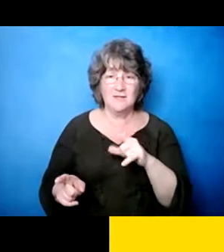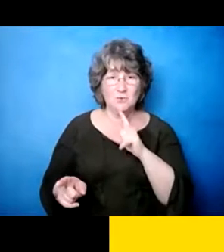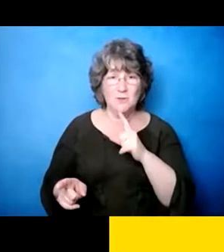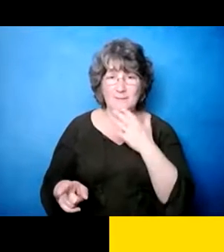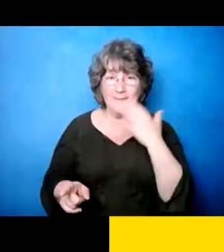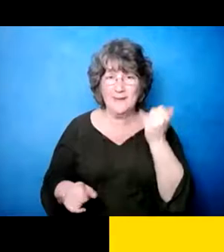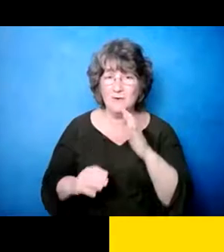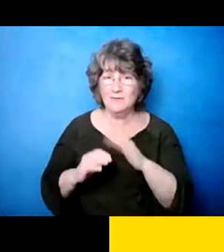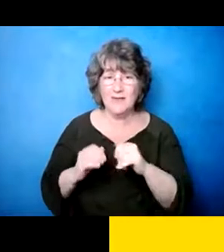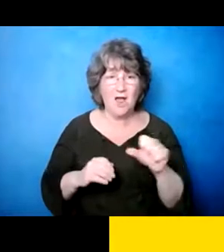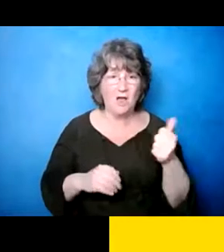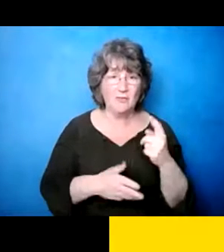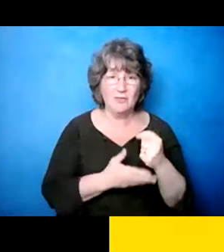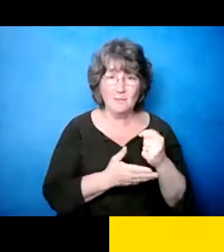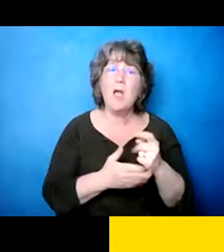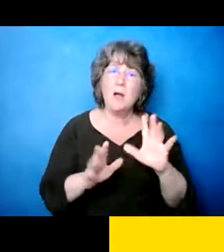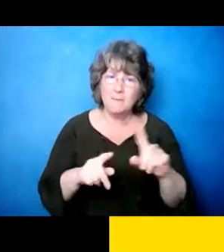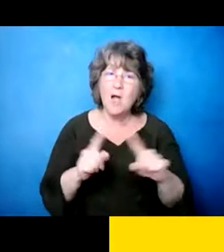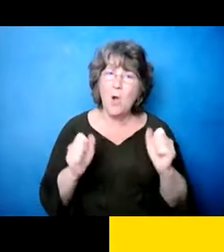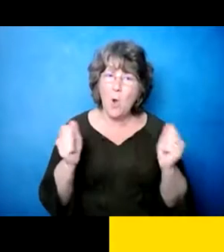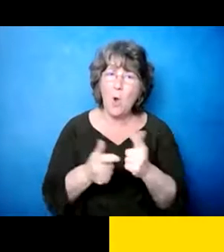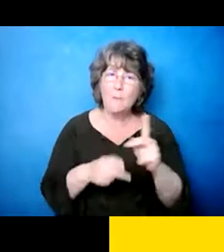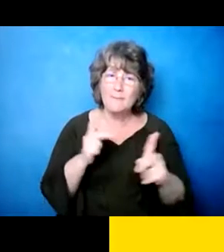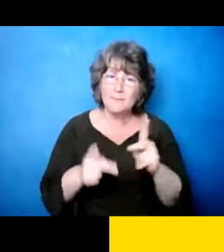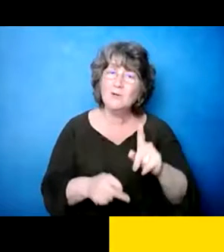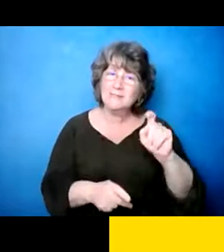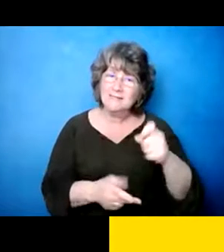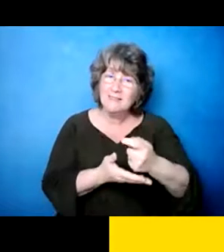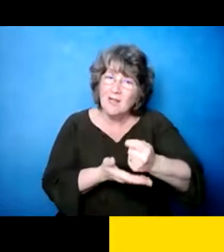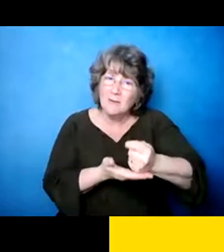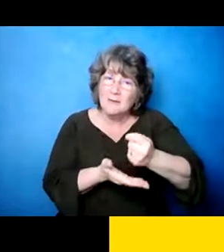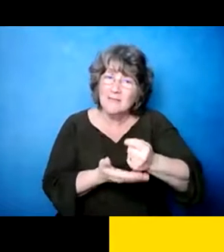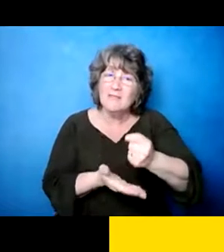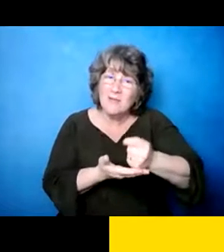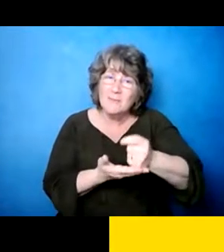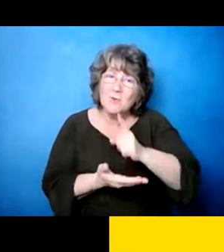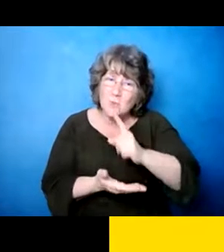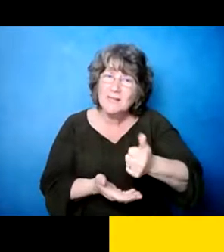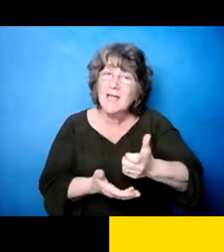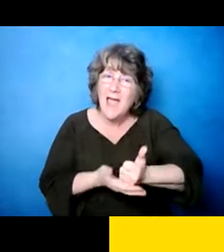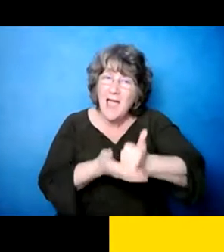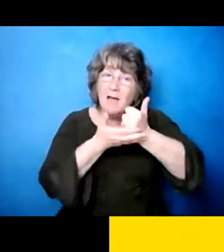yo creo que que yo voy a terapia y yo creo que todo el mundo debe ir a terapia